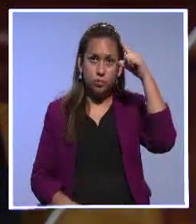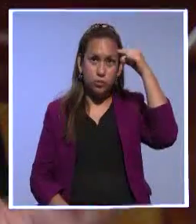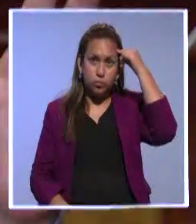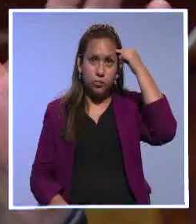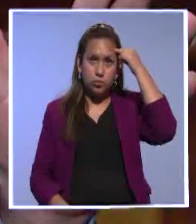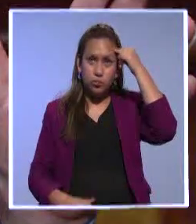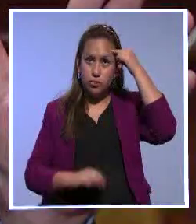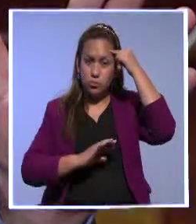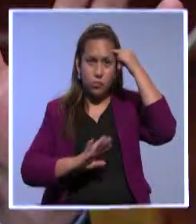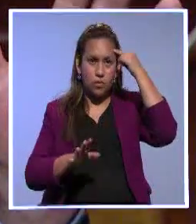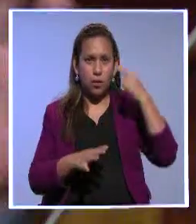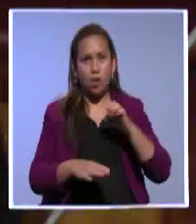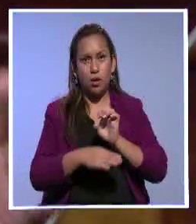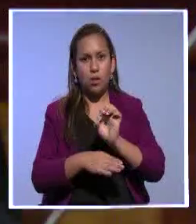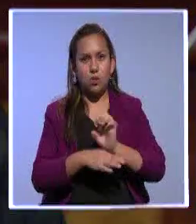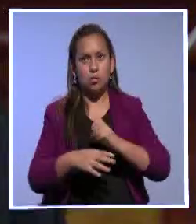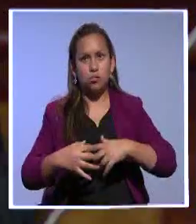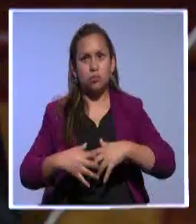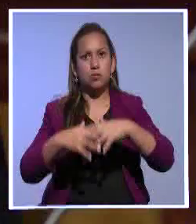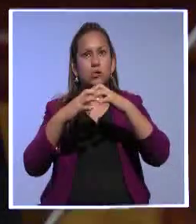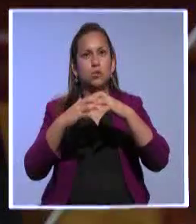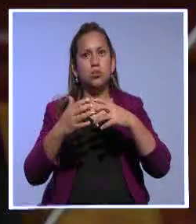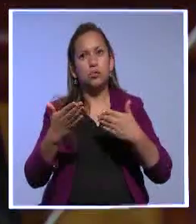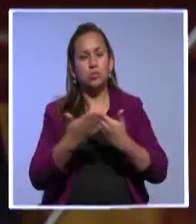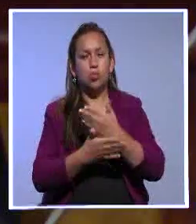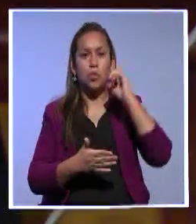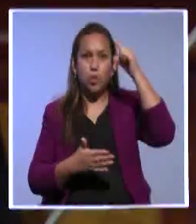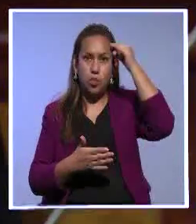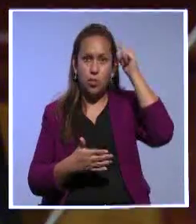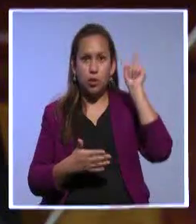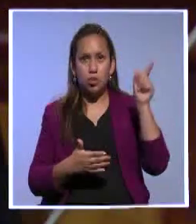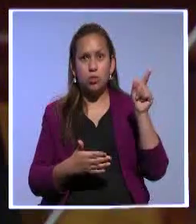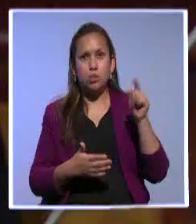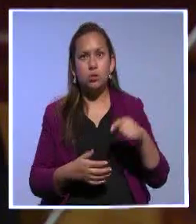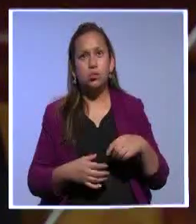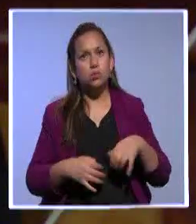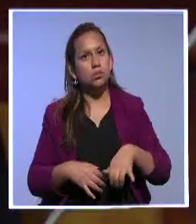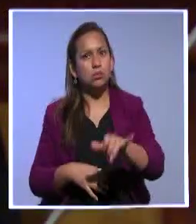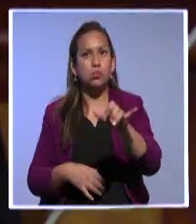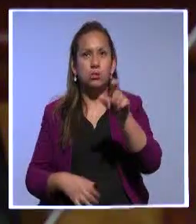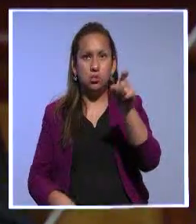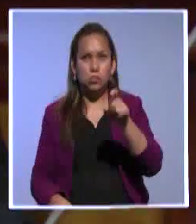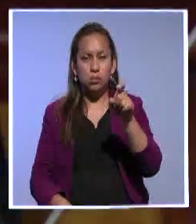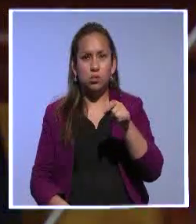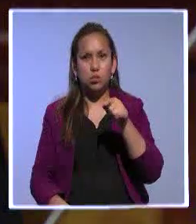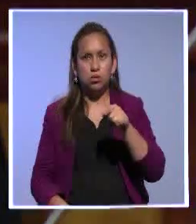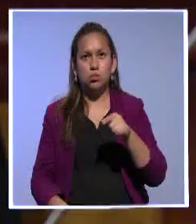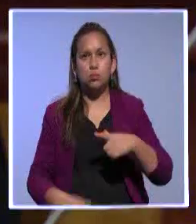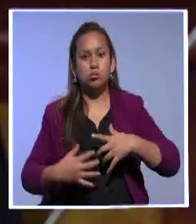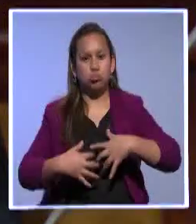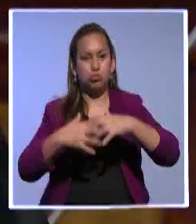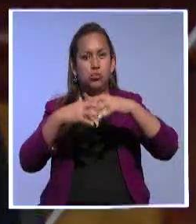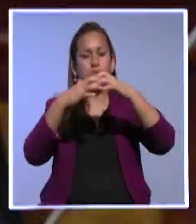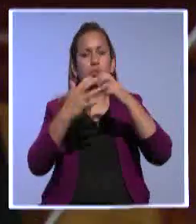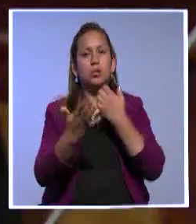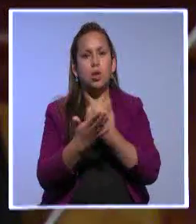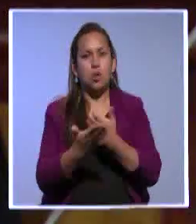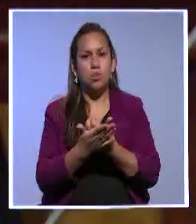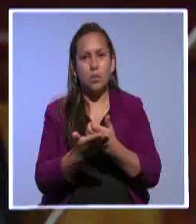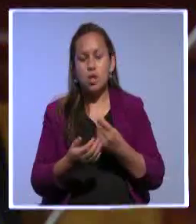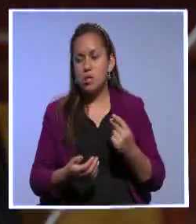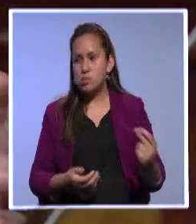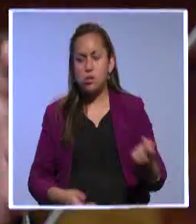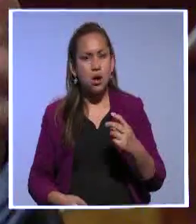pues sacar al país de la crisis económica. Cualquiera que sea el nuevo gobernante, esa tendrá que ser su tarea fundamental. El reactivar la economía con medidas